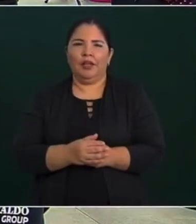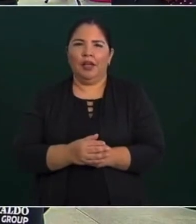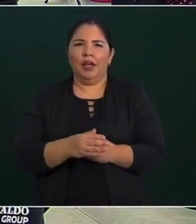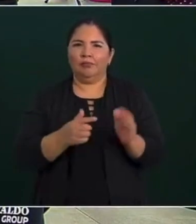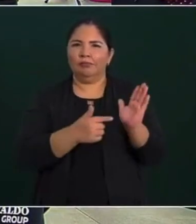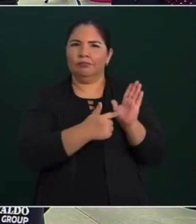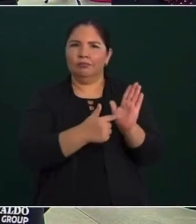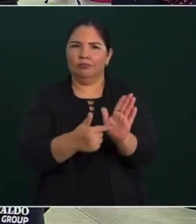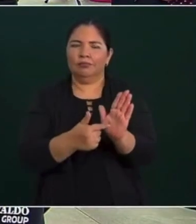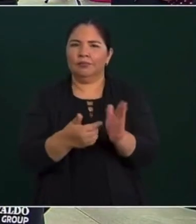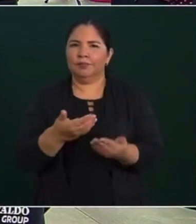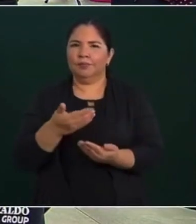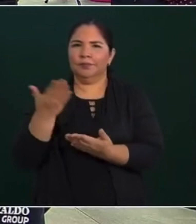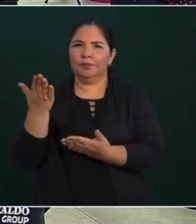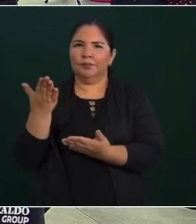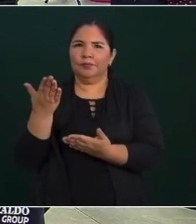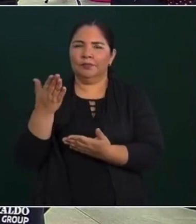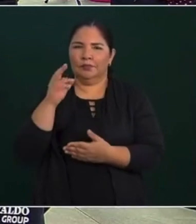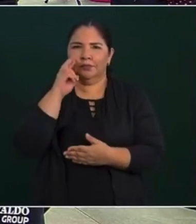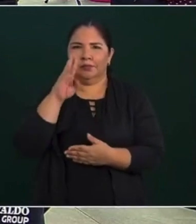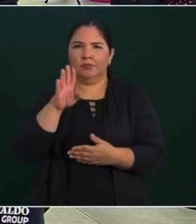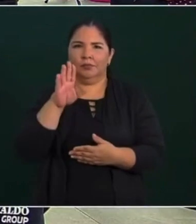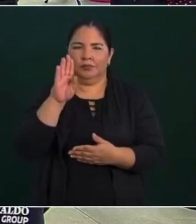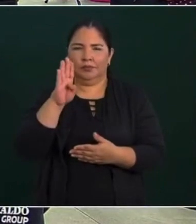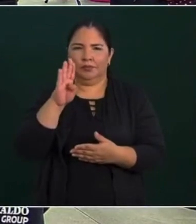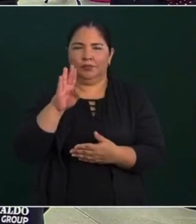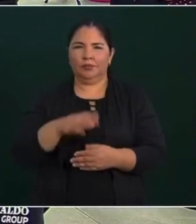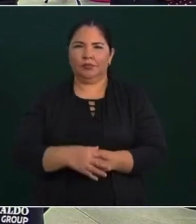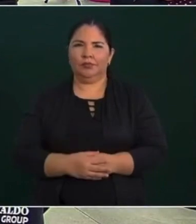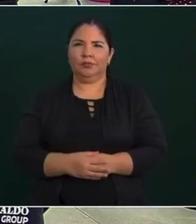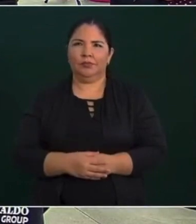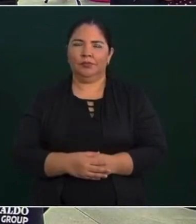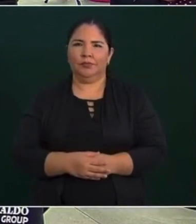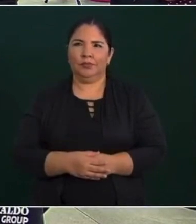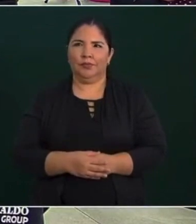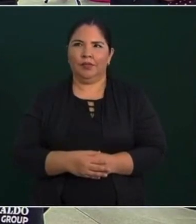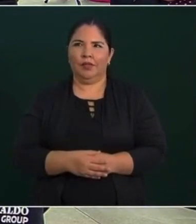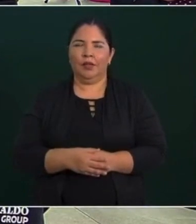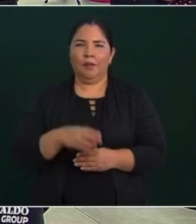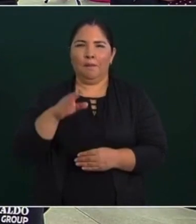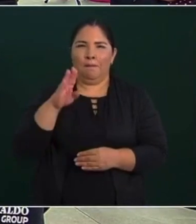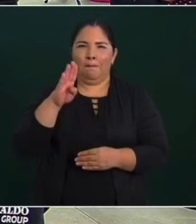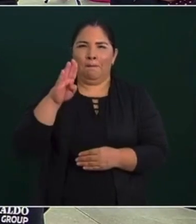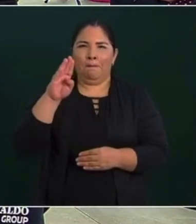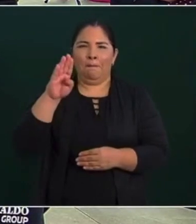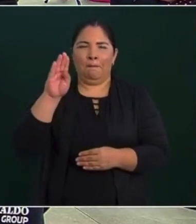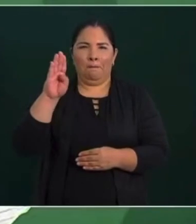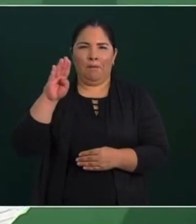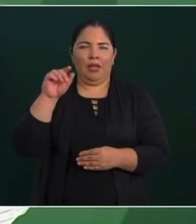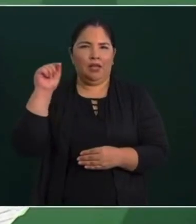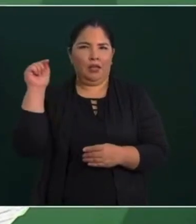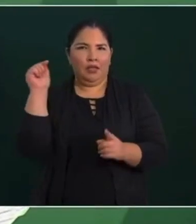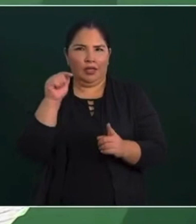muestras lo de Badiraguato. Badiraguato es